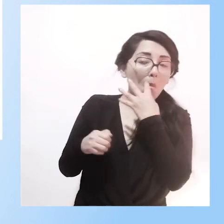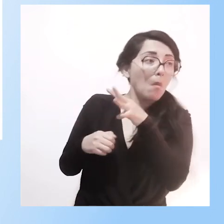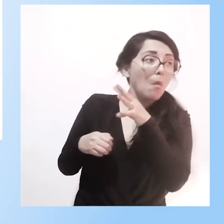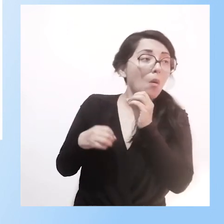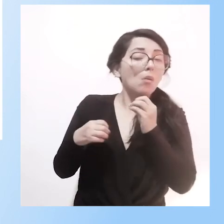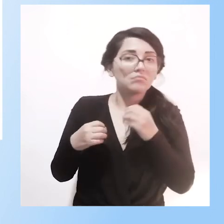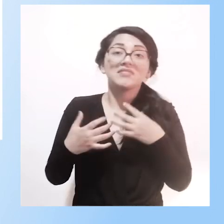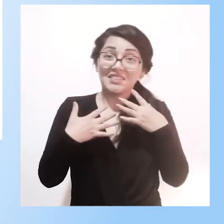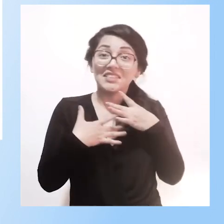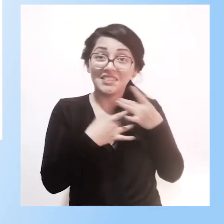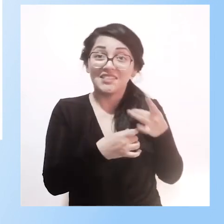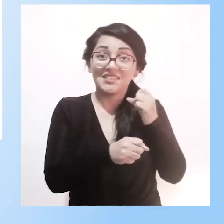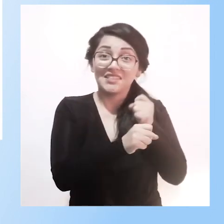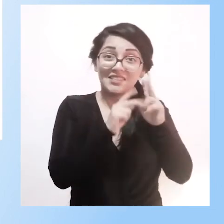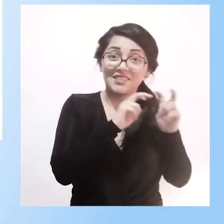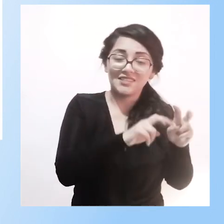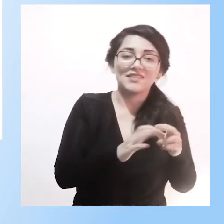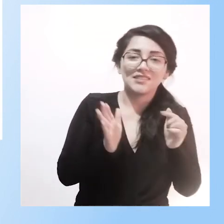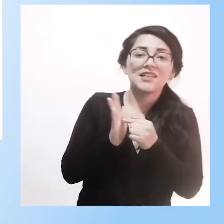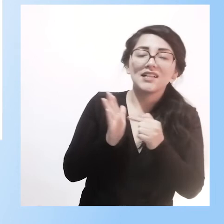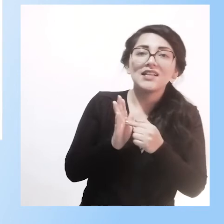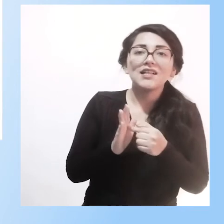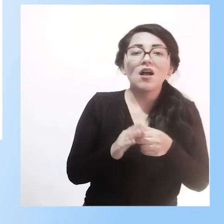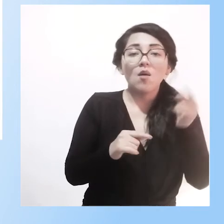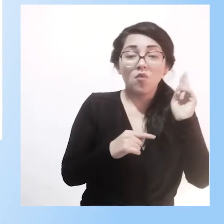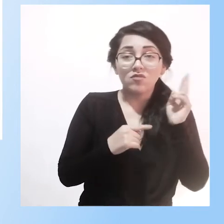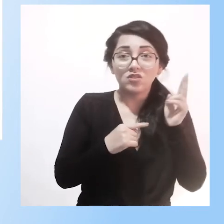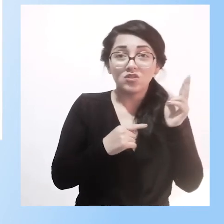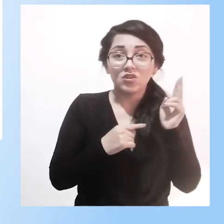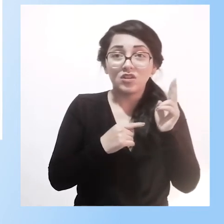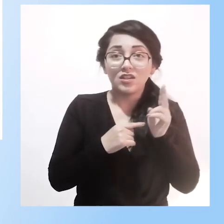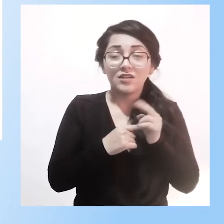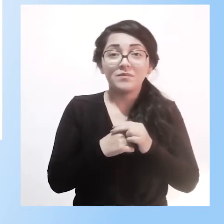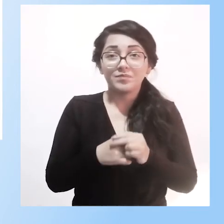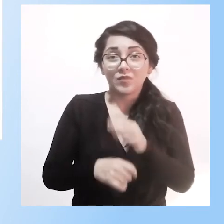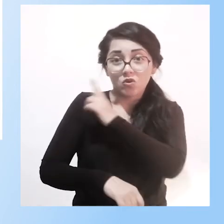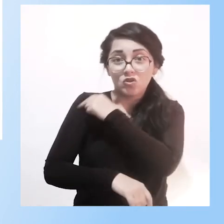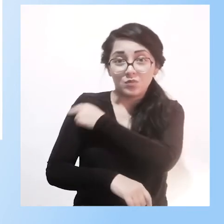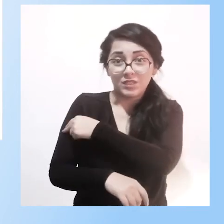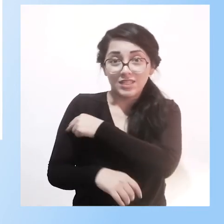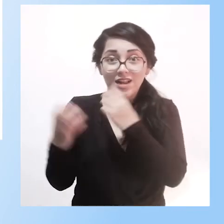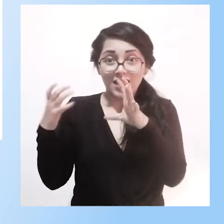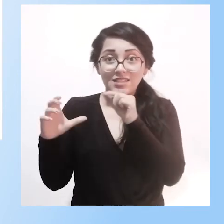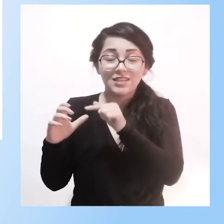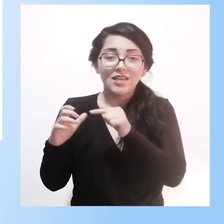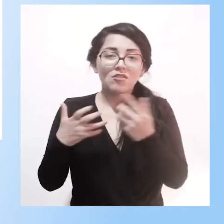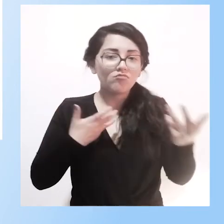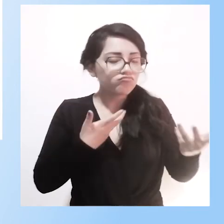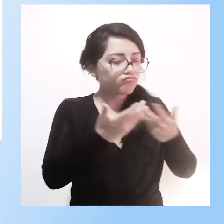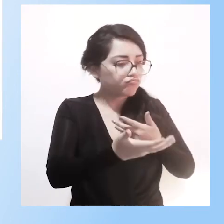muy, muy interesante. Acá es la profesora de la escuela hospitalaria hablando con los